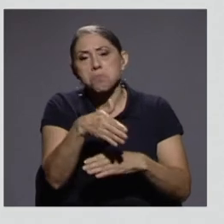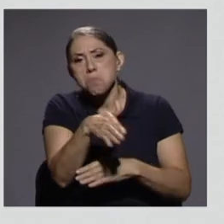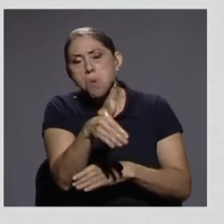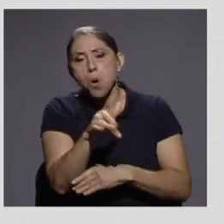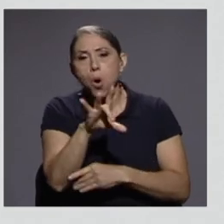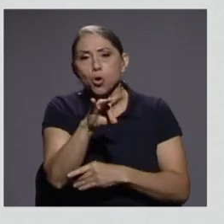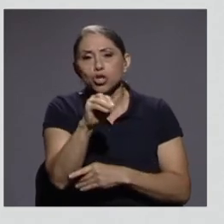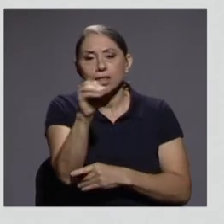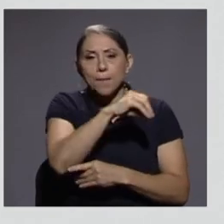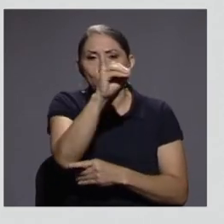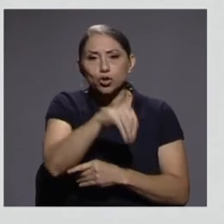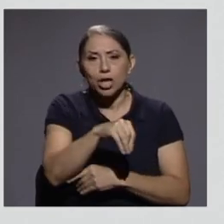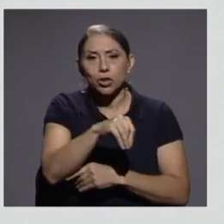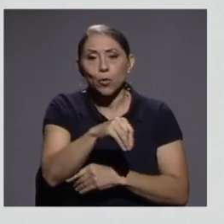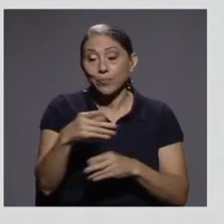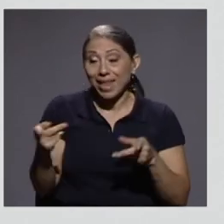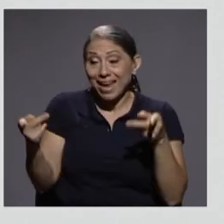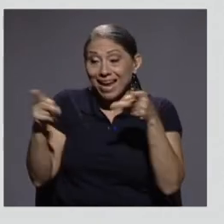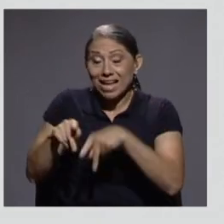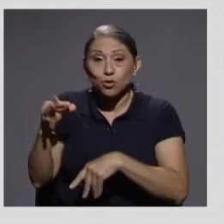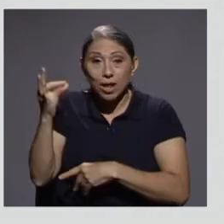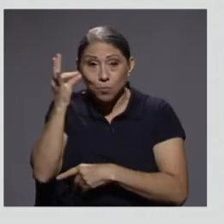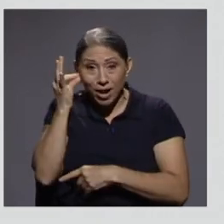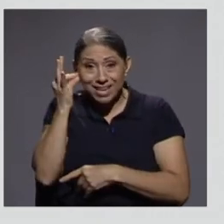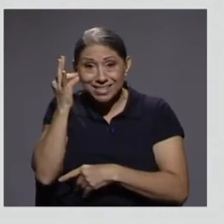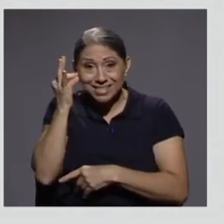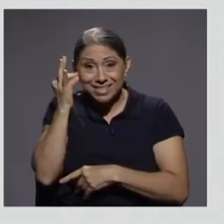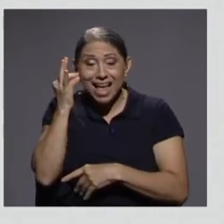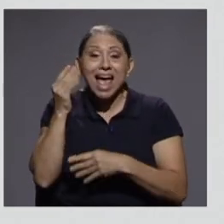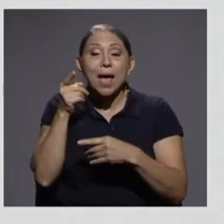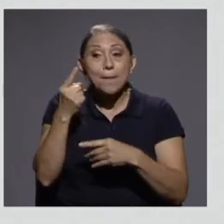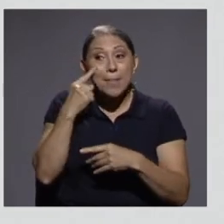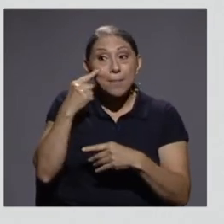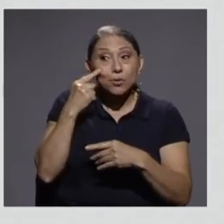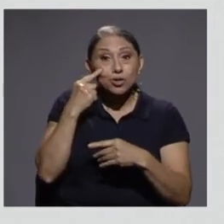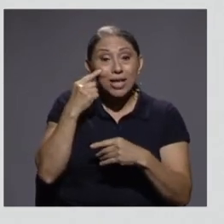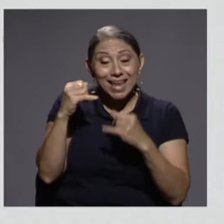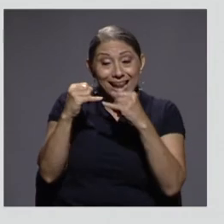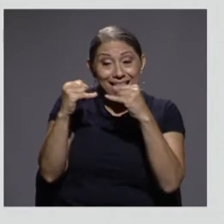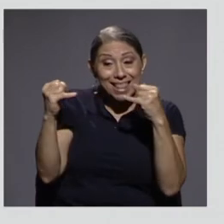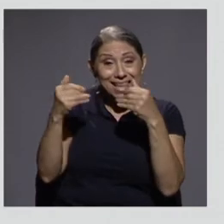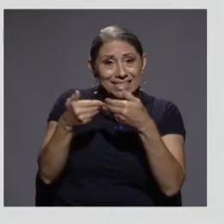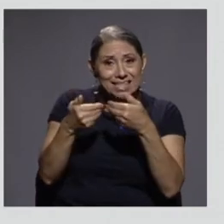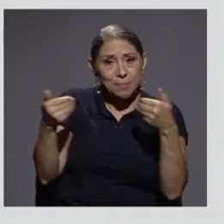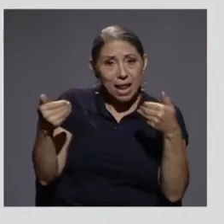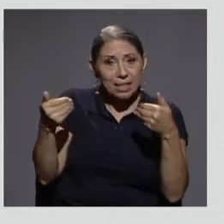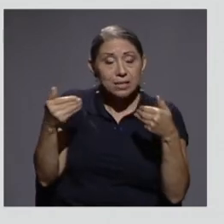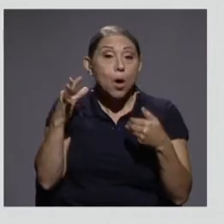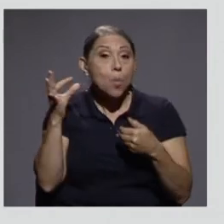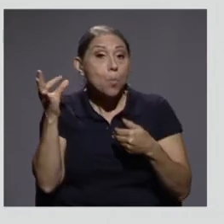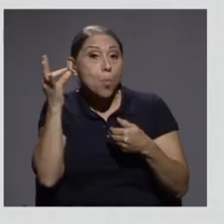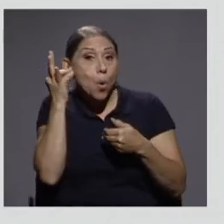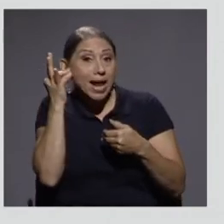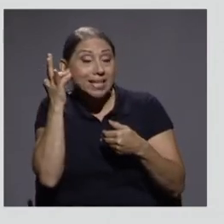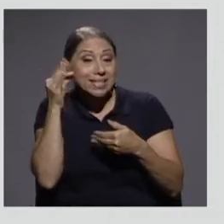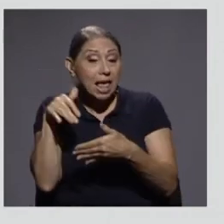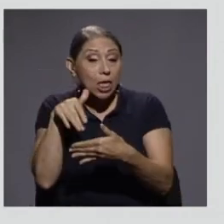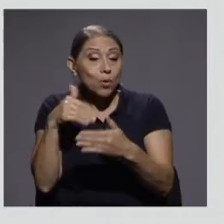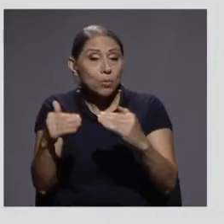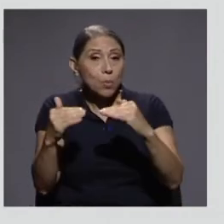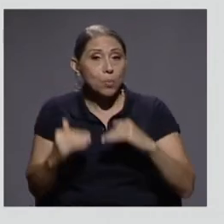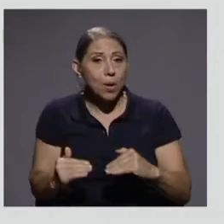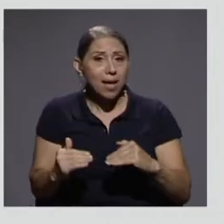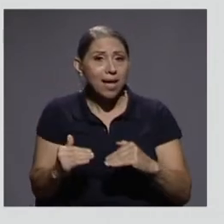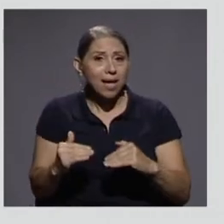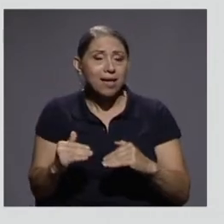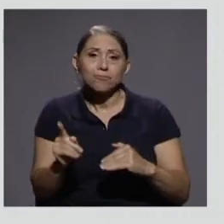En el caso de las mujeres, hay una separación entre las líneas porque las mujeres con nivel educativo más bajo suelen participar menos en el